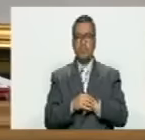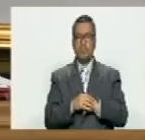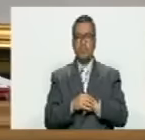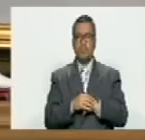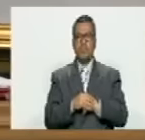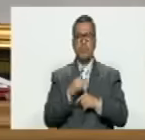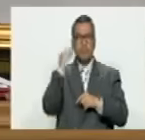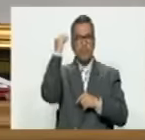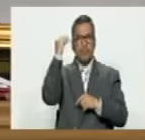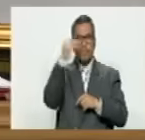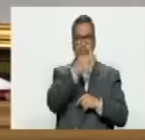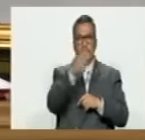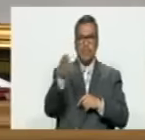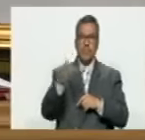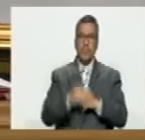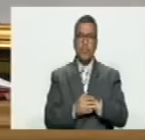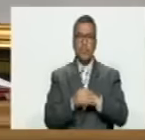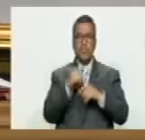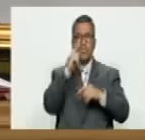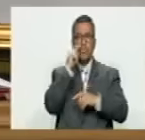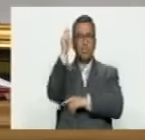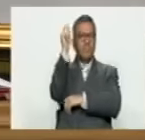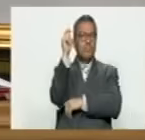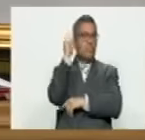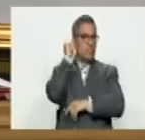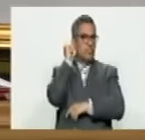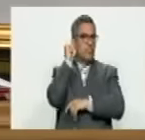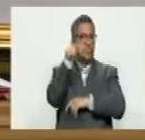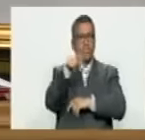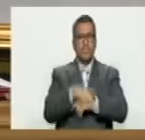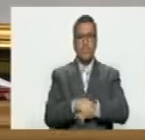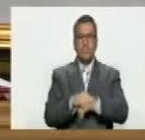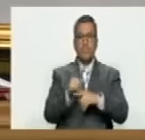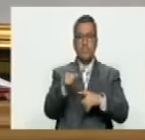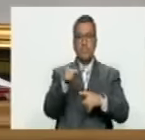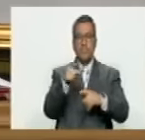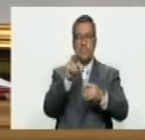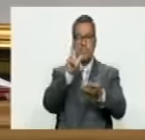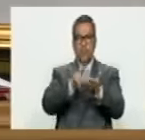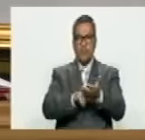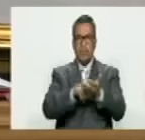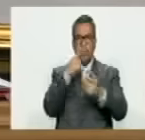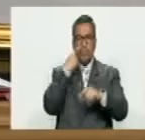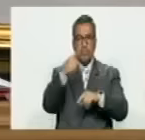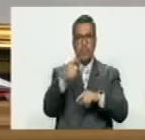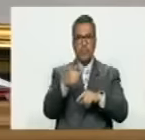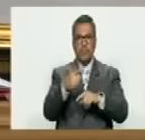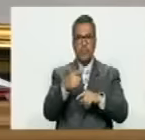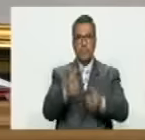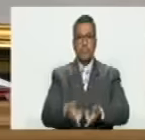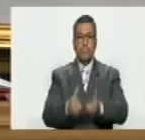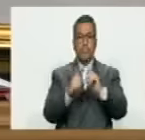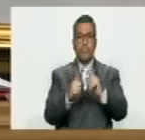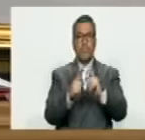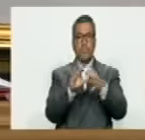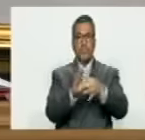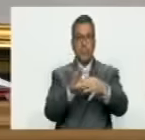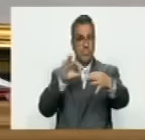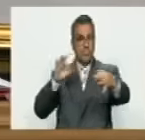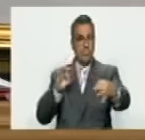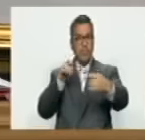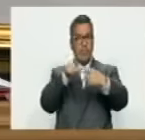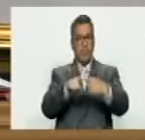En consideración, las honorables diputadas y los honorables diputados que tengan favor de aprobar la autorización de separación